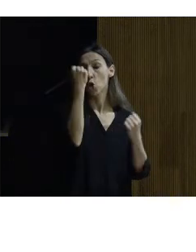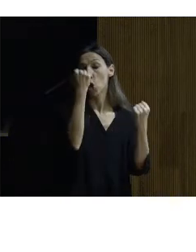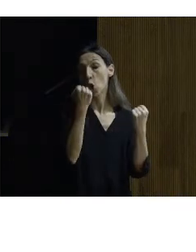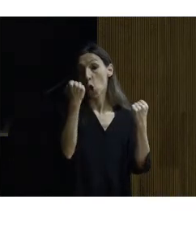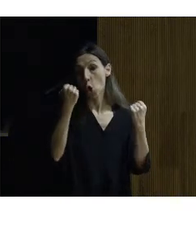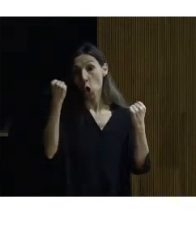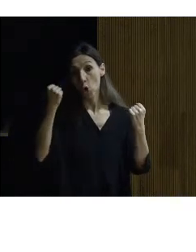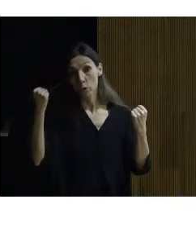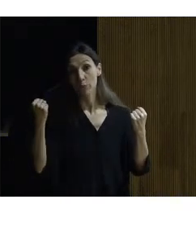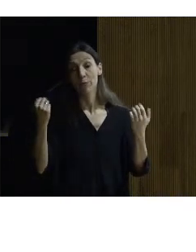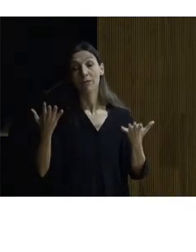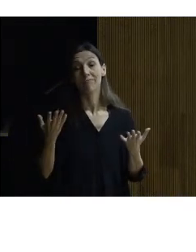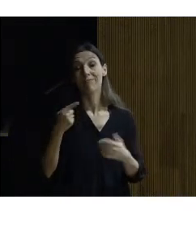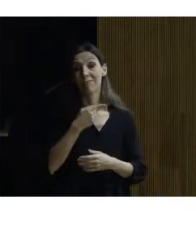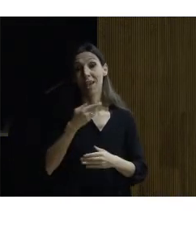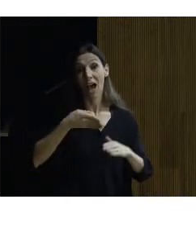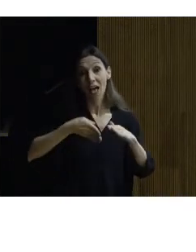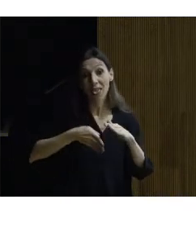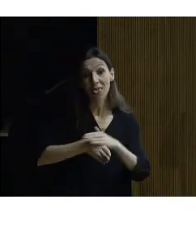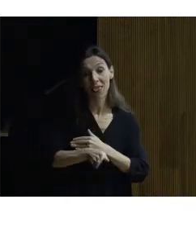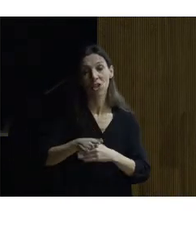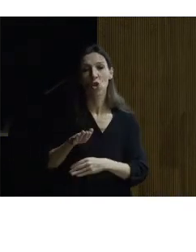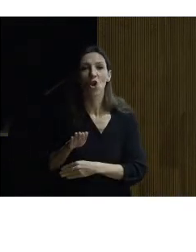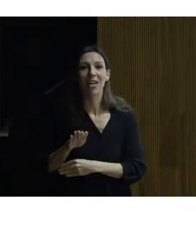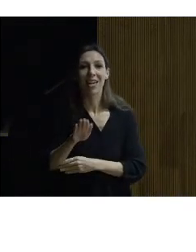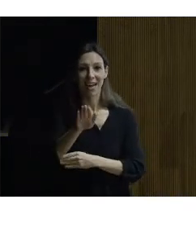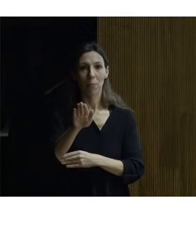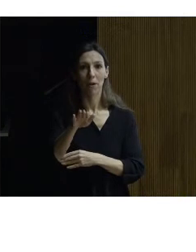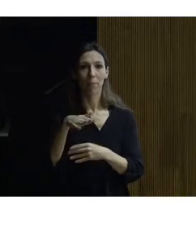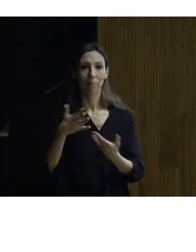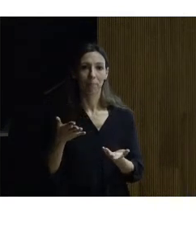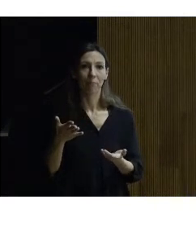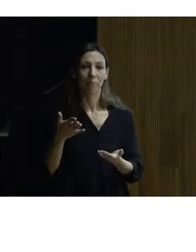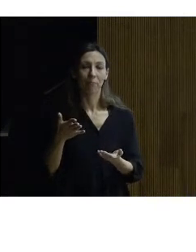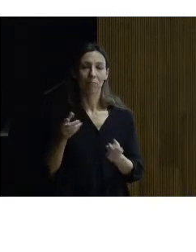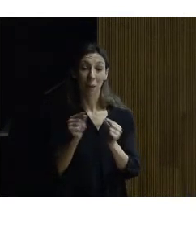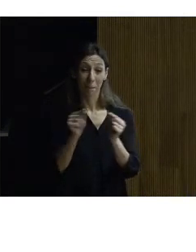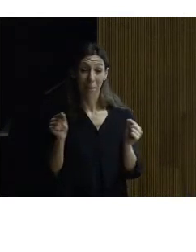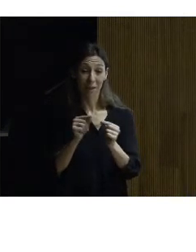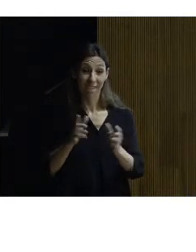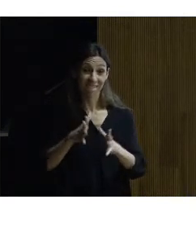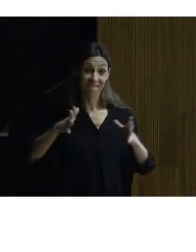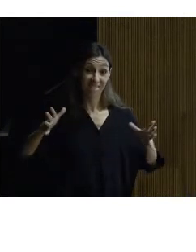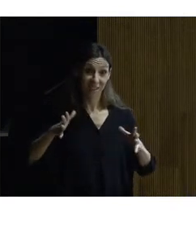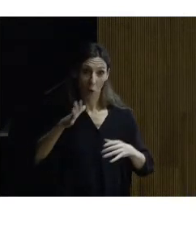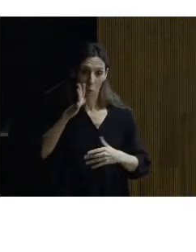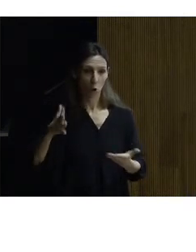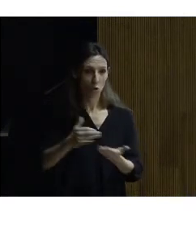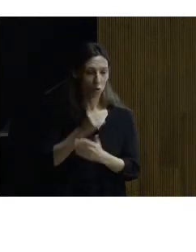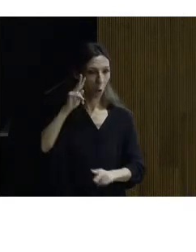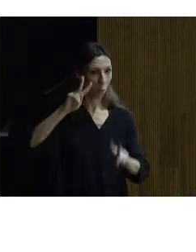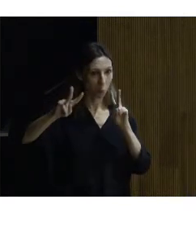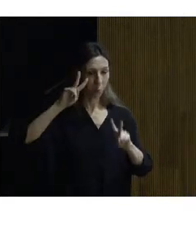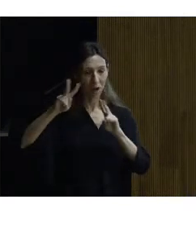rampa monumental el gran tamaño entiendo que no era por razones exhibicionistas sino